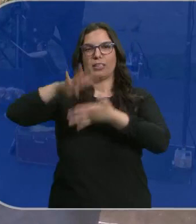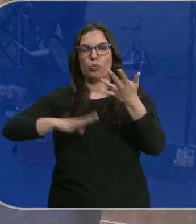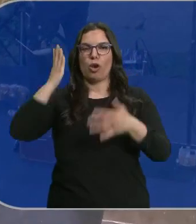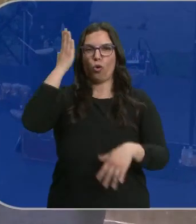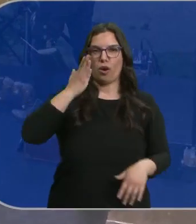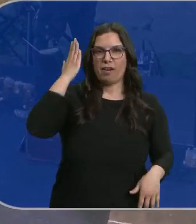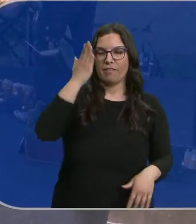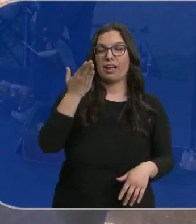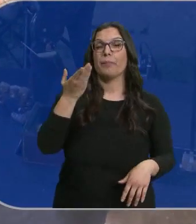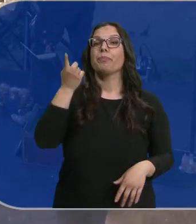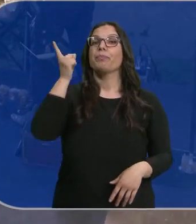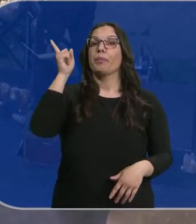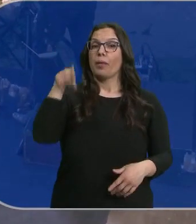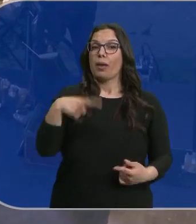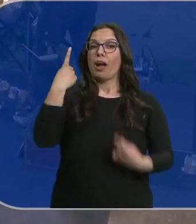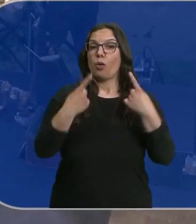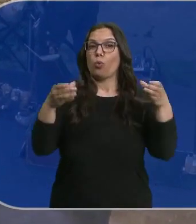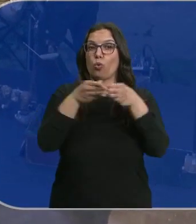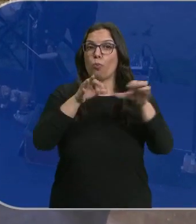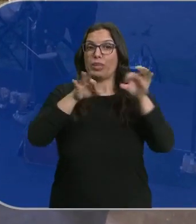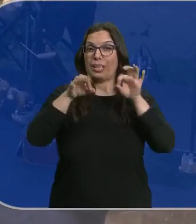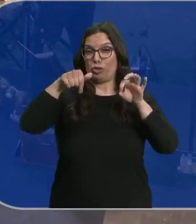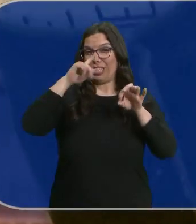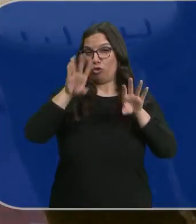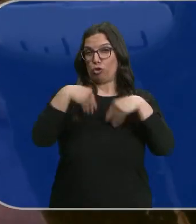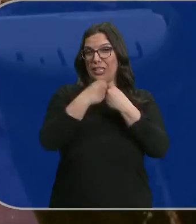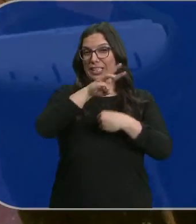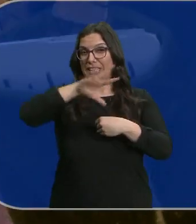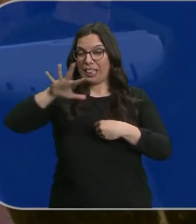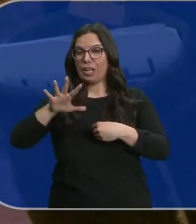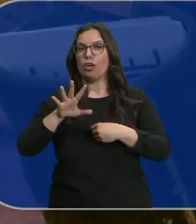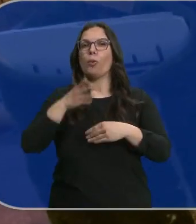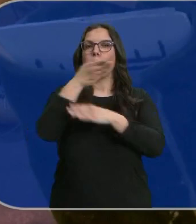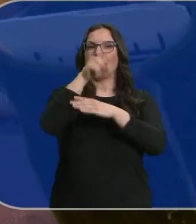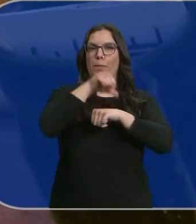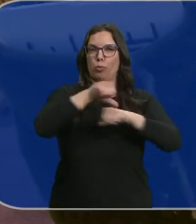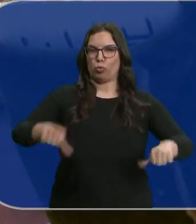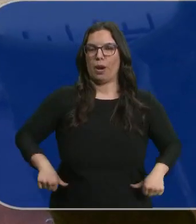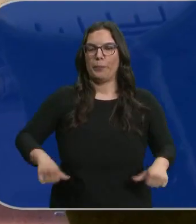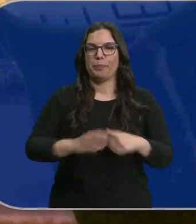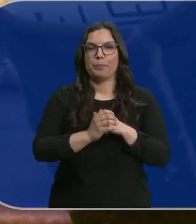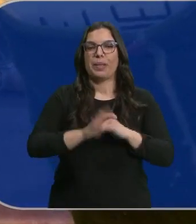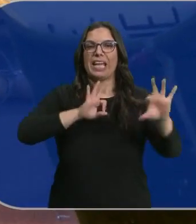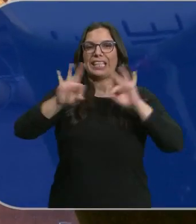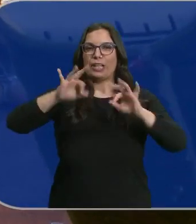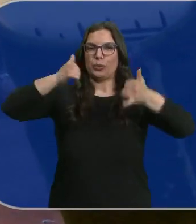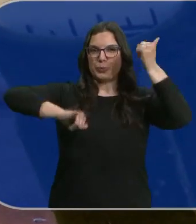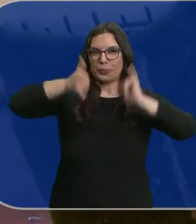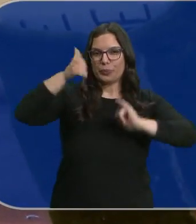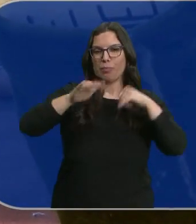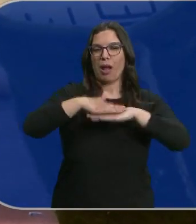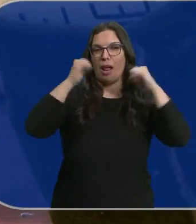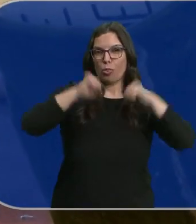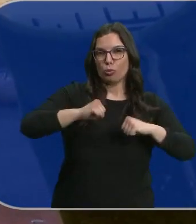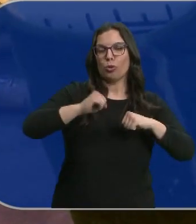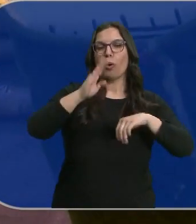o Navarra. Incluso alguna de las compañías, 35 este año, actuará en Portugal. Teatro de títeres para